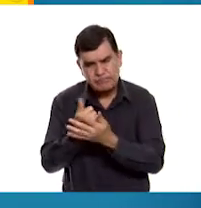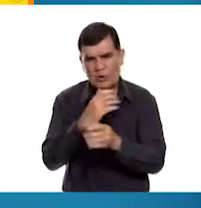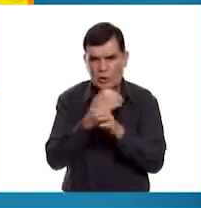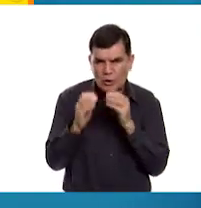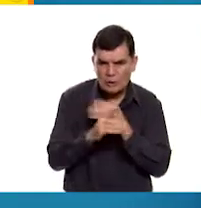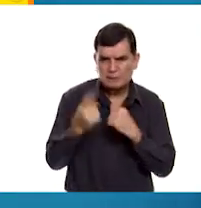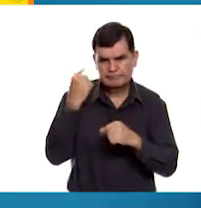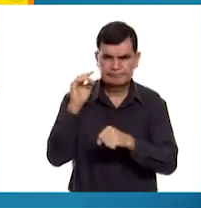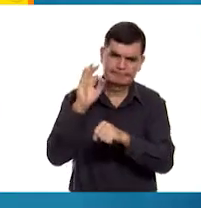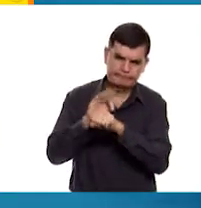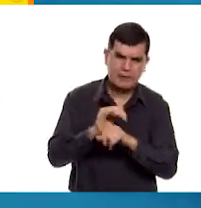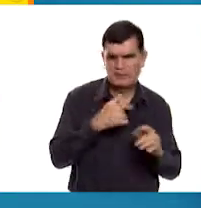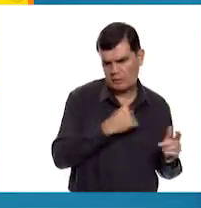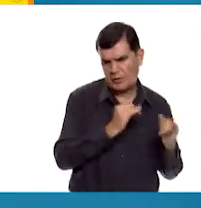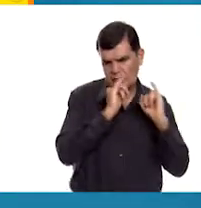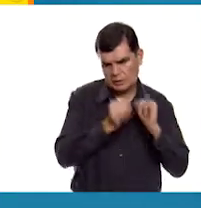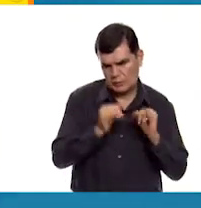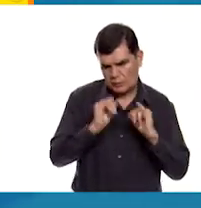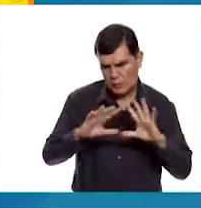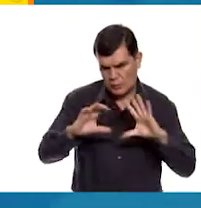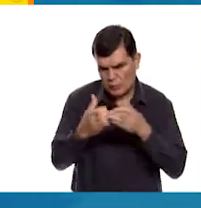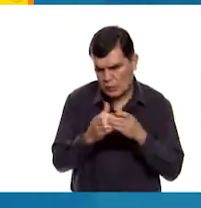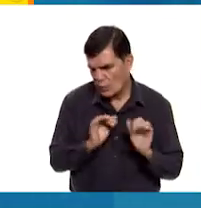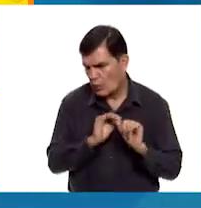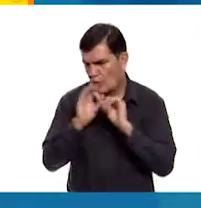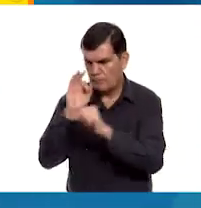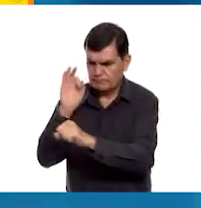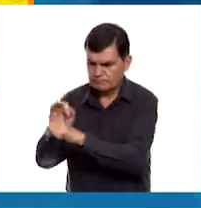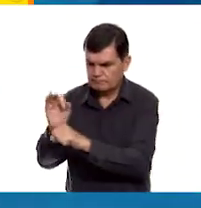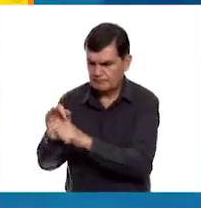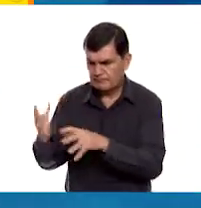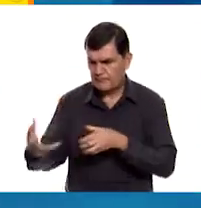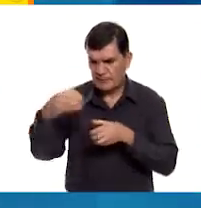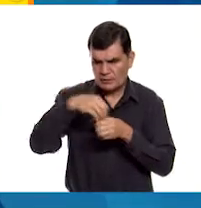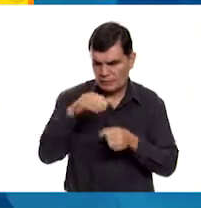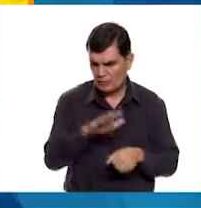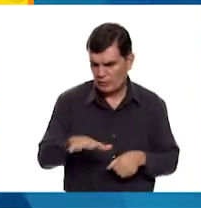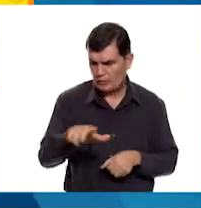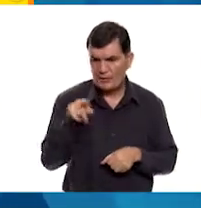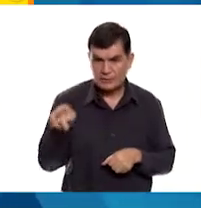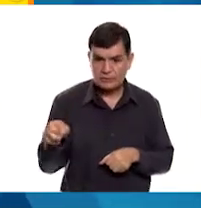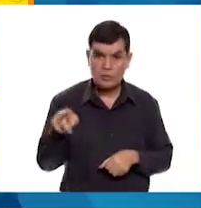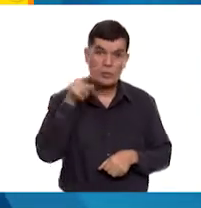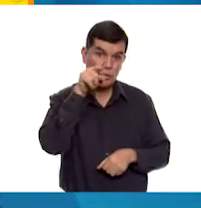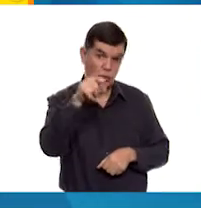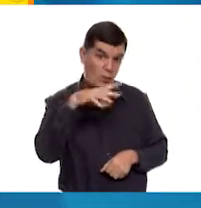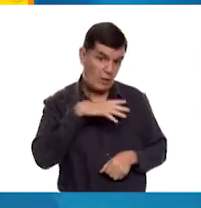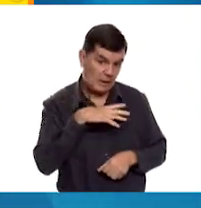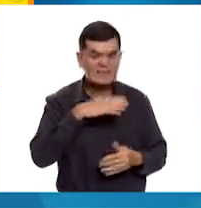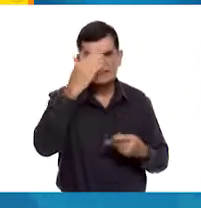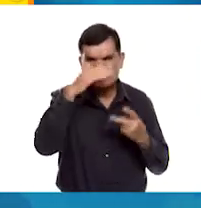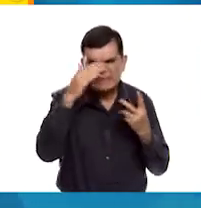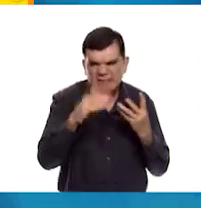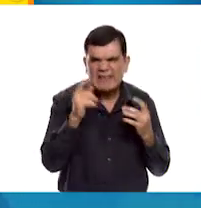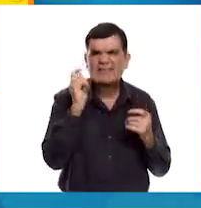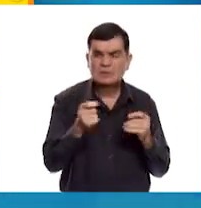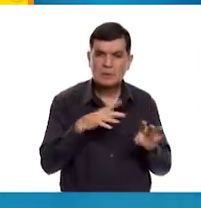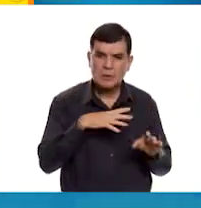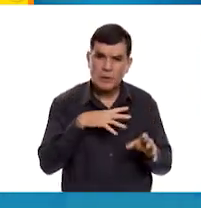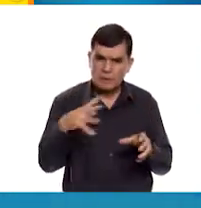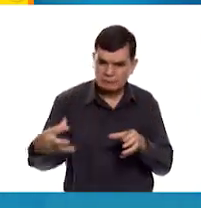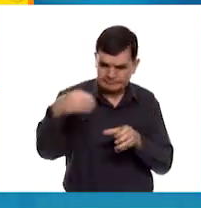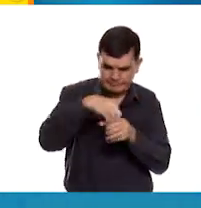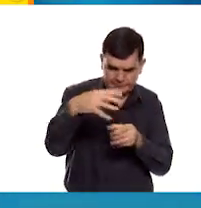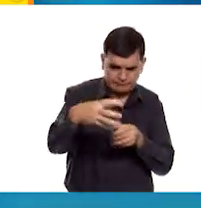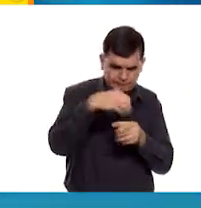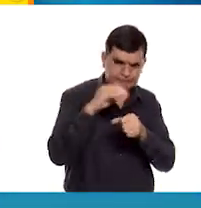acciones individuales y colectivas para favorecer la inclusión digital. Si tú también quieres saber cómo contribuir a la inclusión